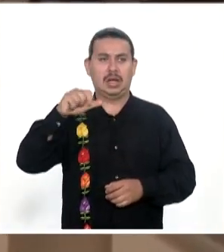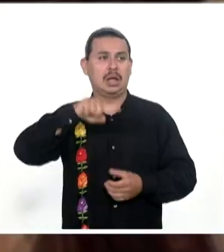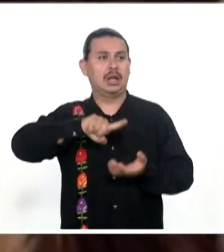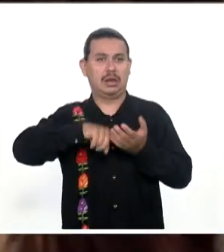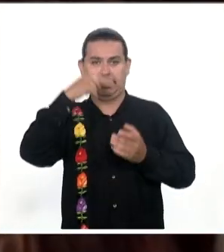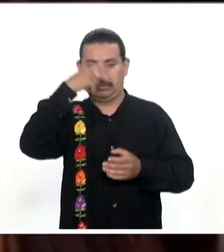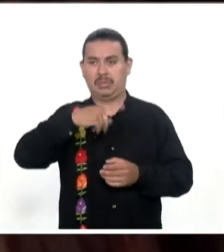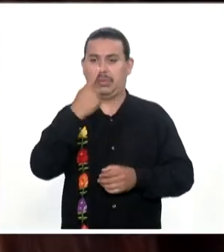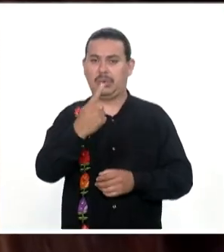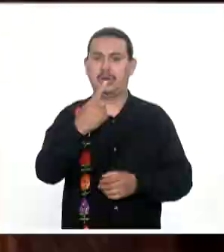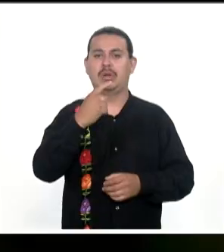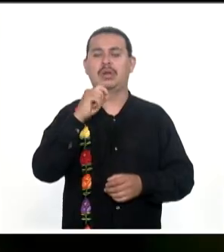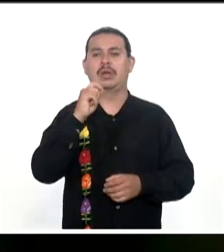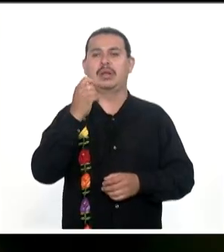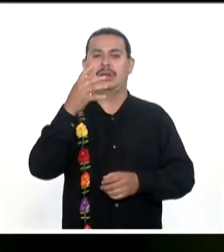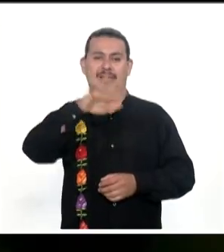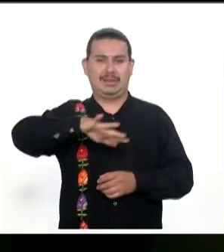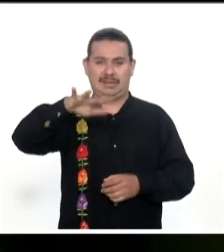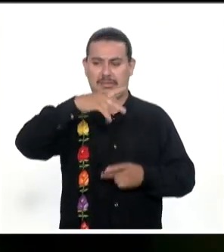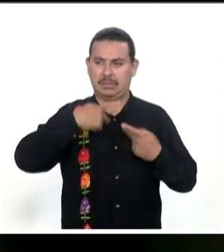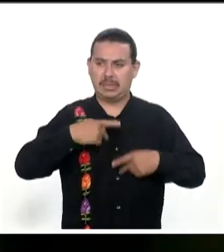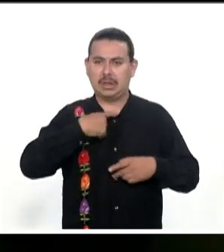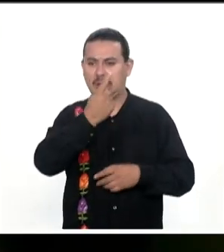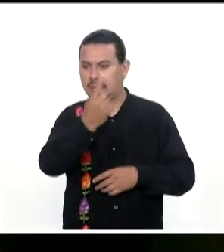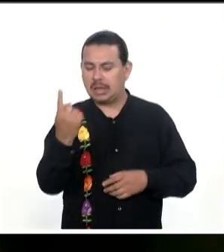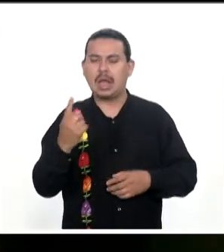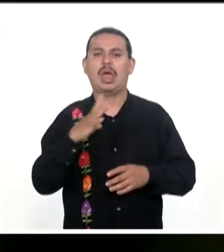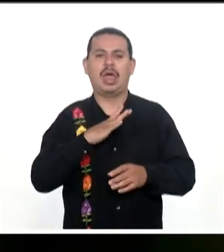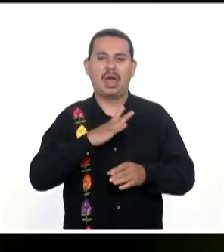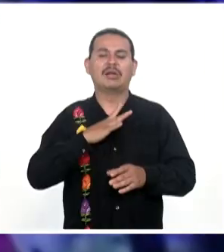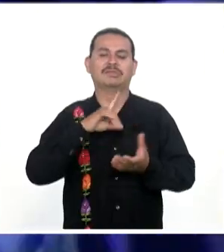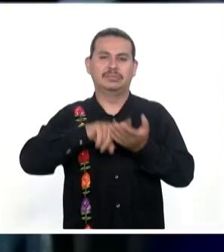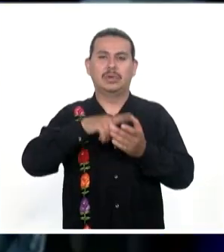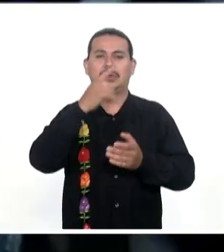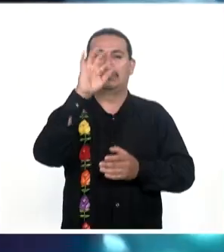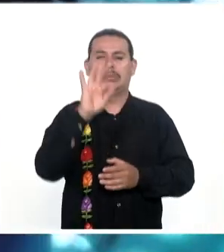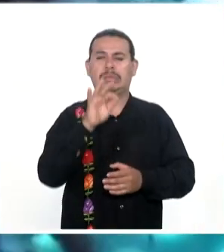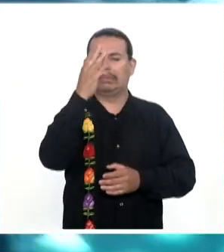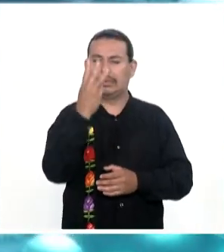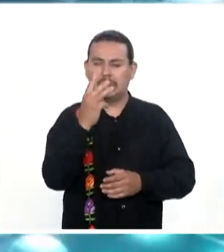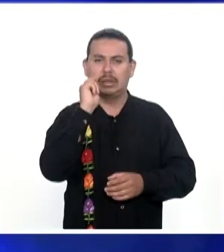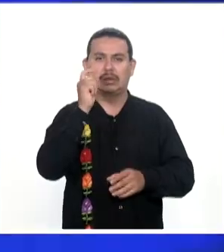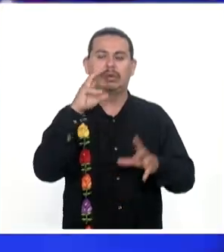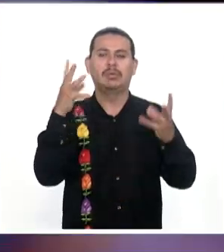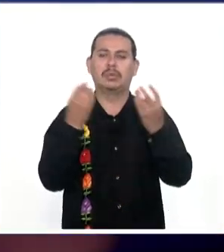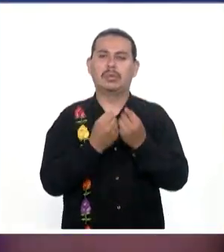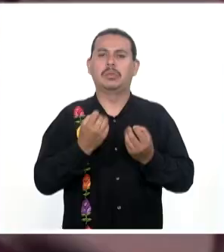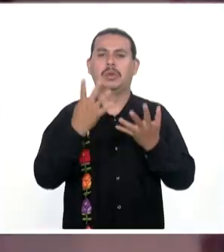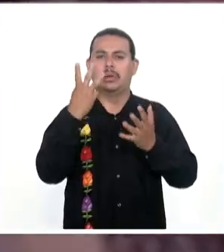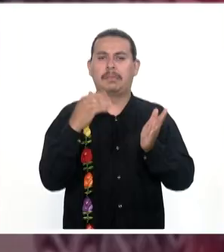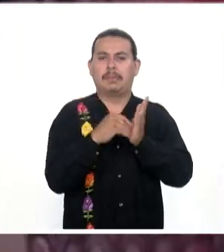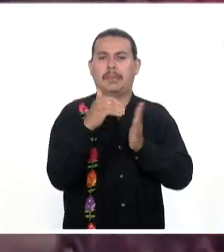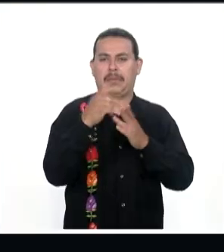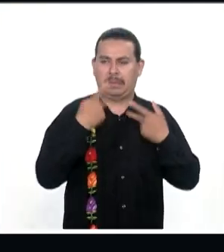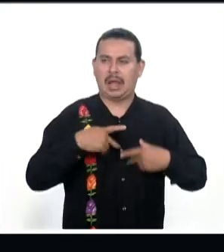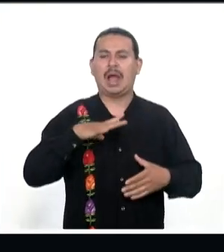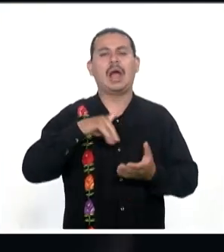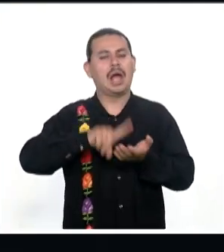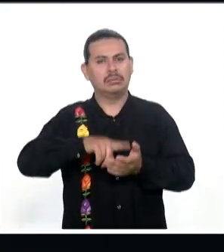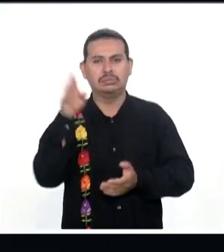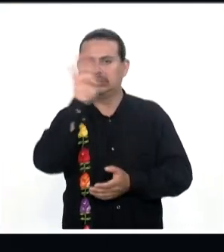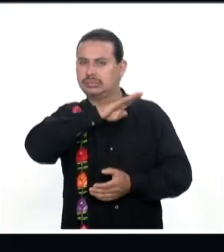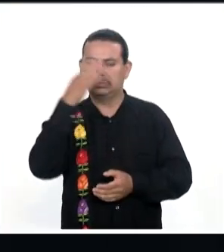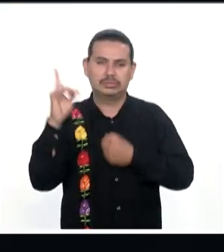alrededor De uno Y tres por ciento De la población Tiene este trastorno Lo que representa Alrededor de tres millones De personas